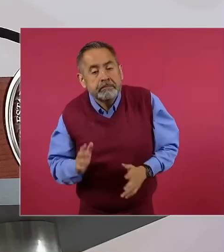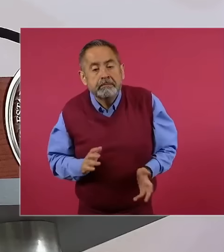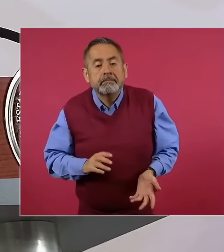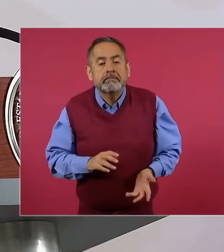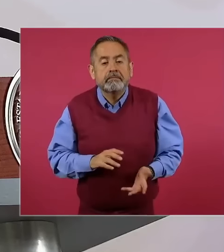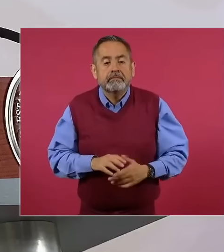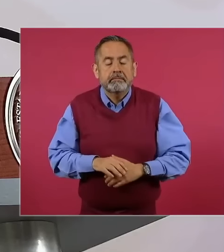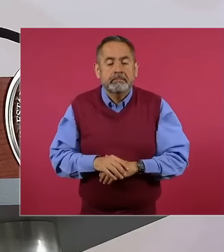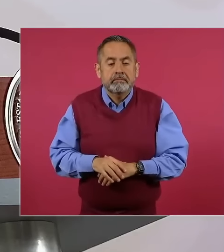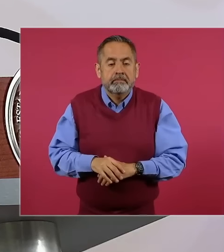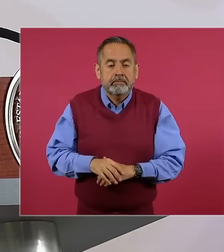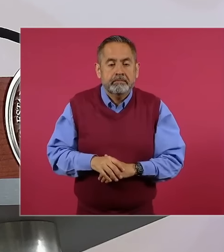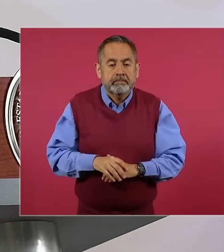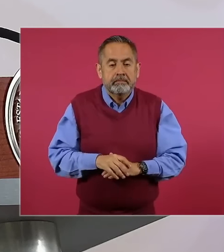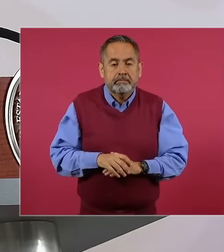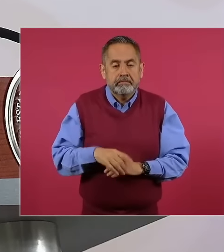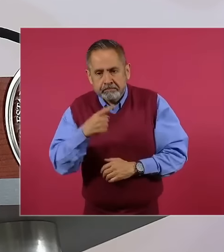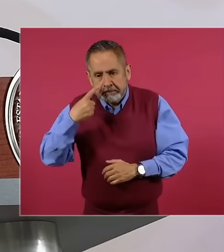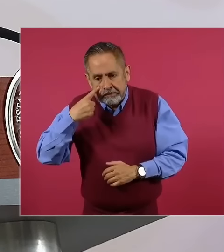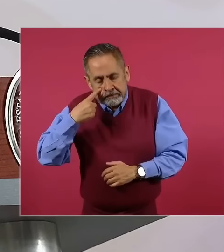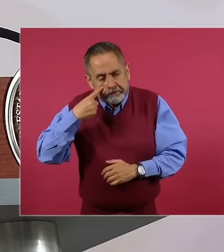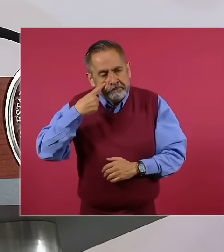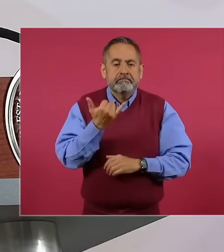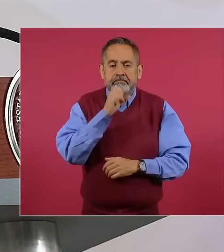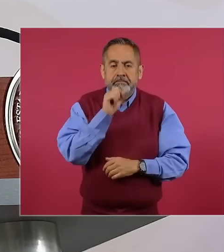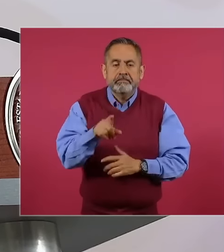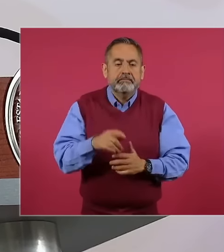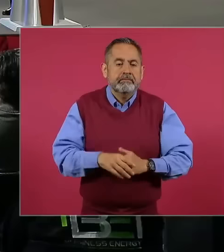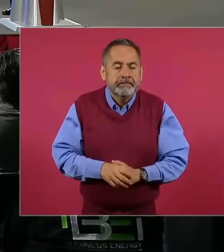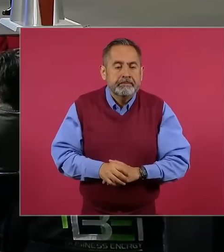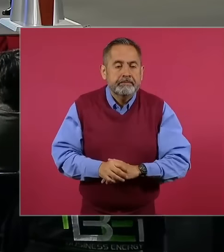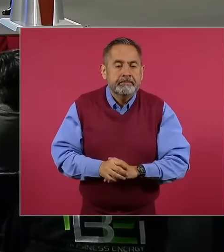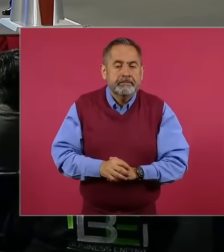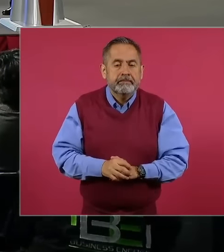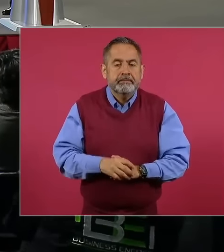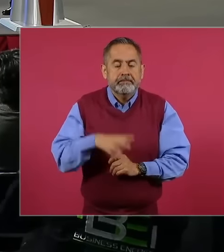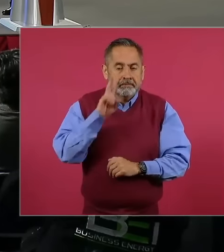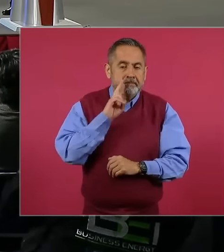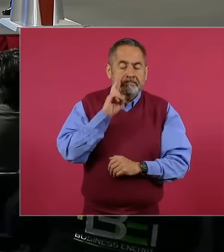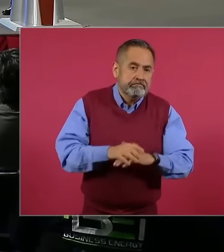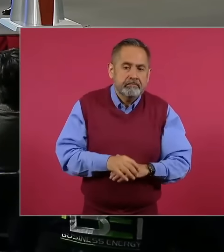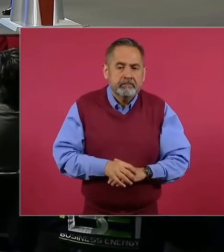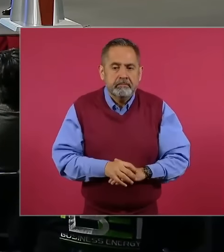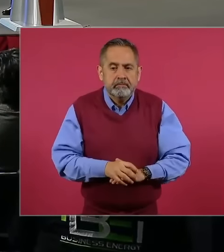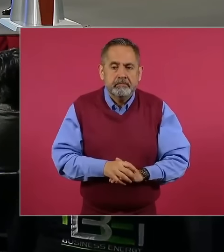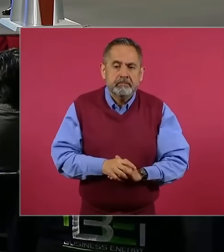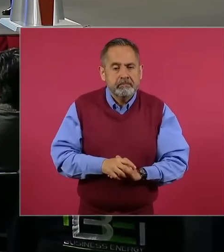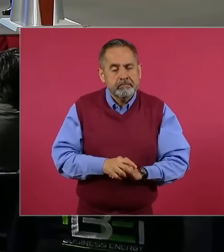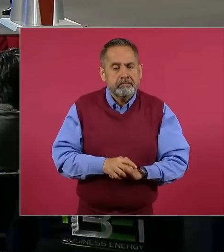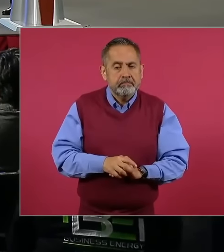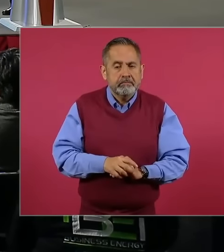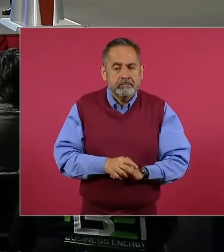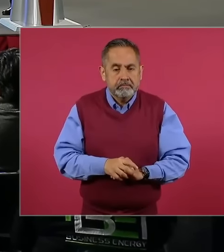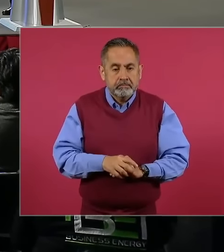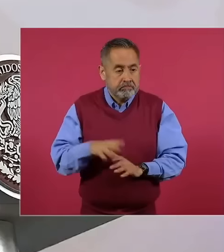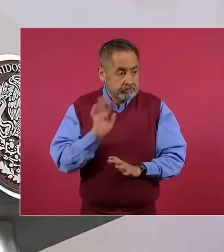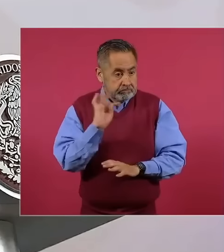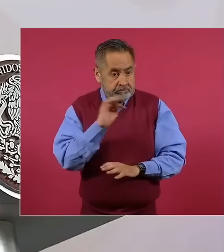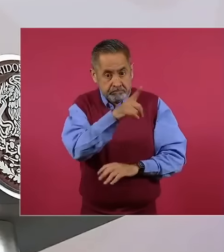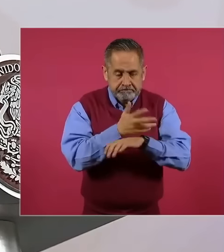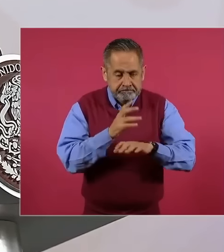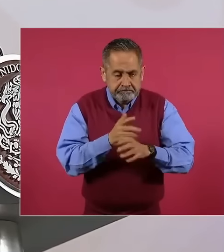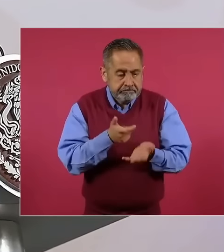es cierto y si van a mantener ese